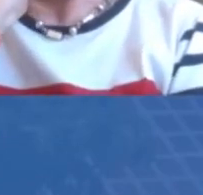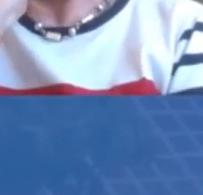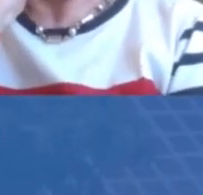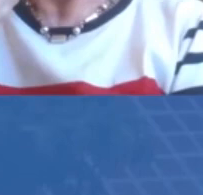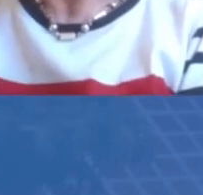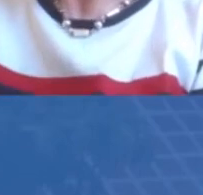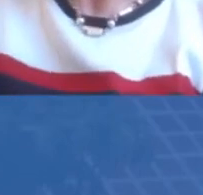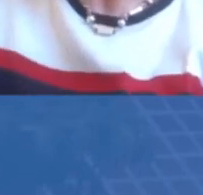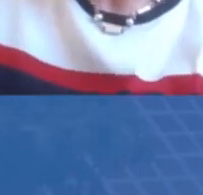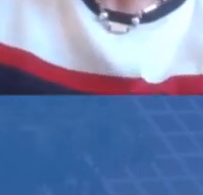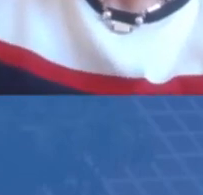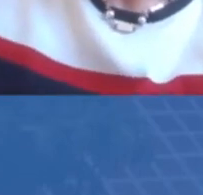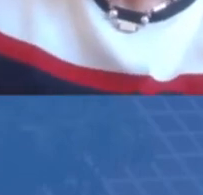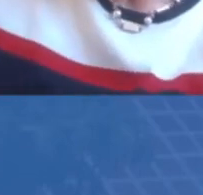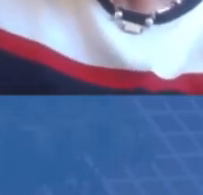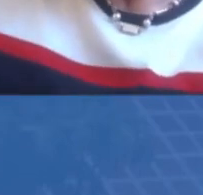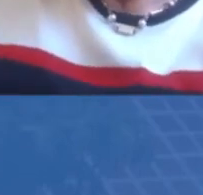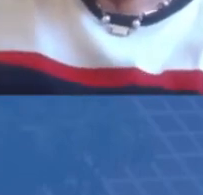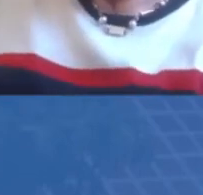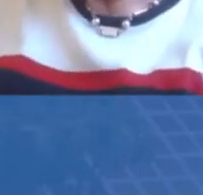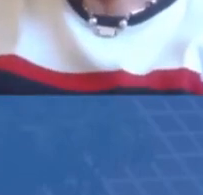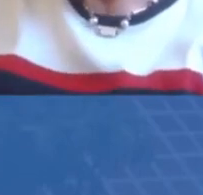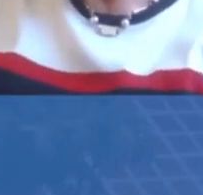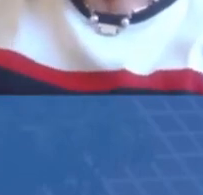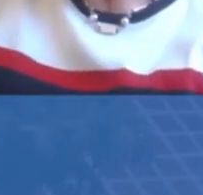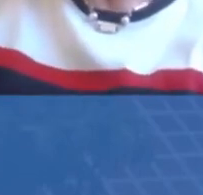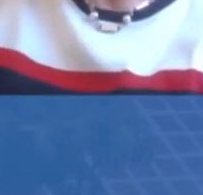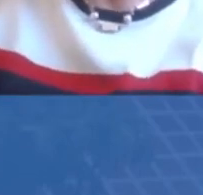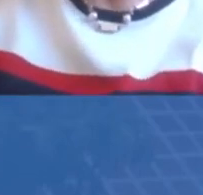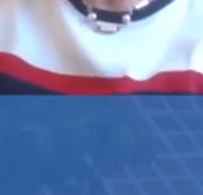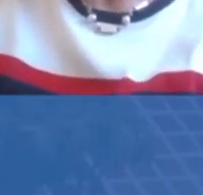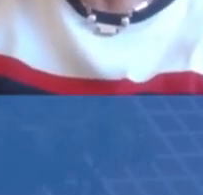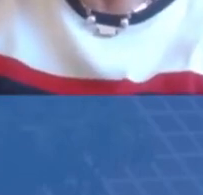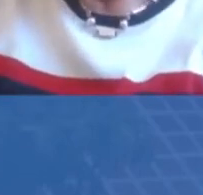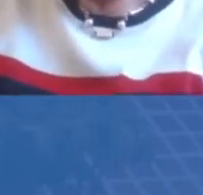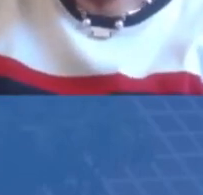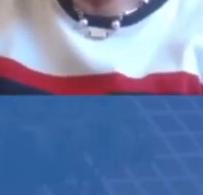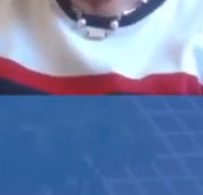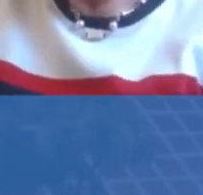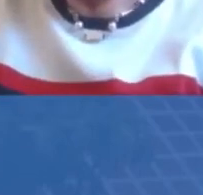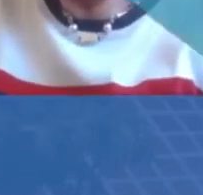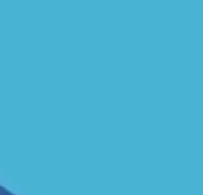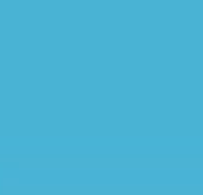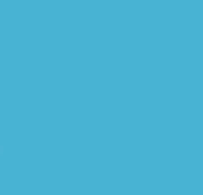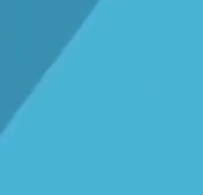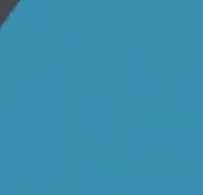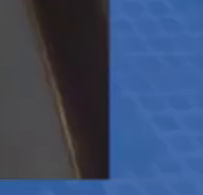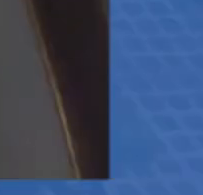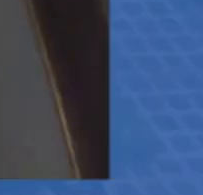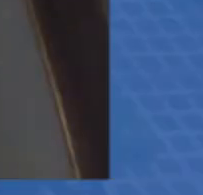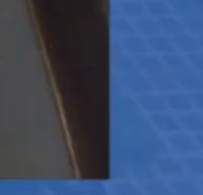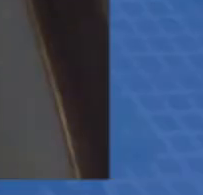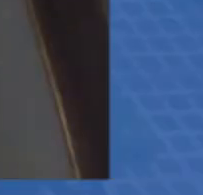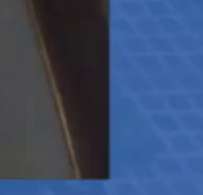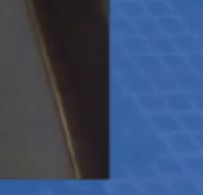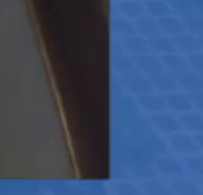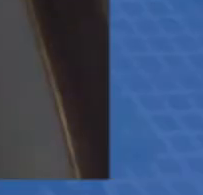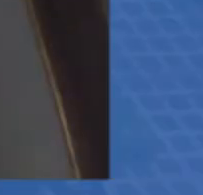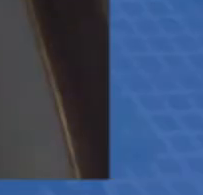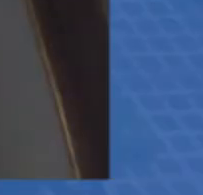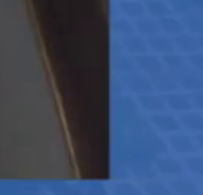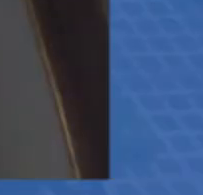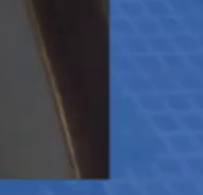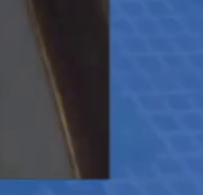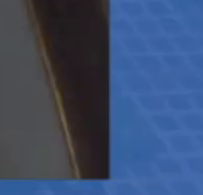Sí, buenos días a todos. Gracias a la Universidad Simón Bolívar, a Doctor Consuegra por la invitación, a la Doctora Patricia y por